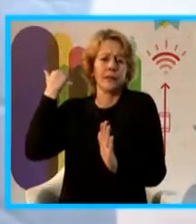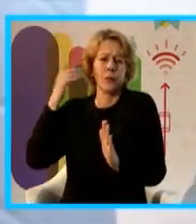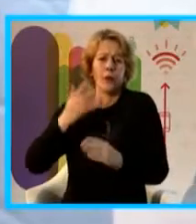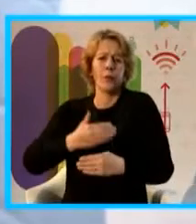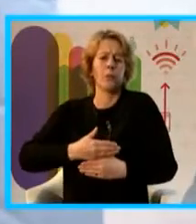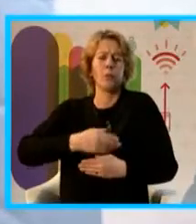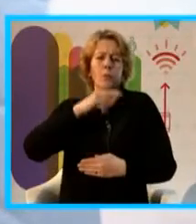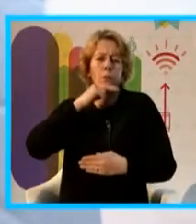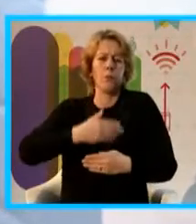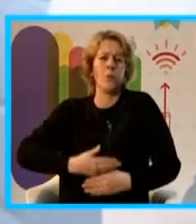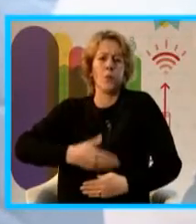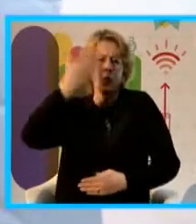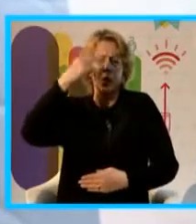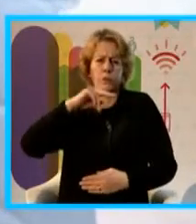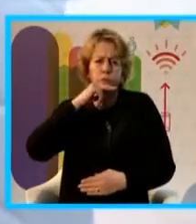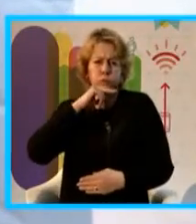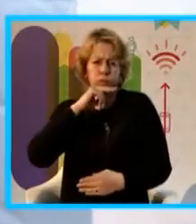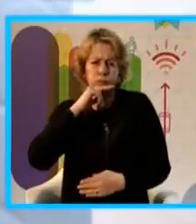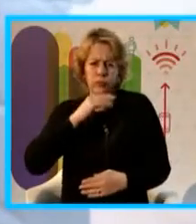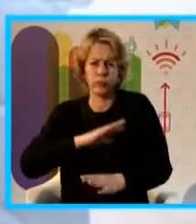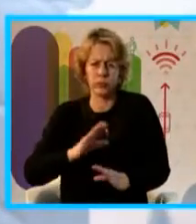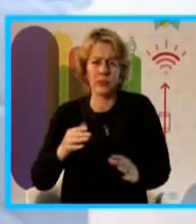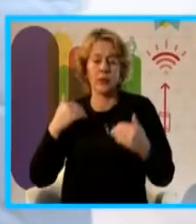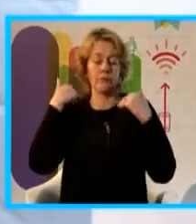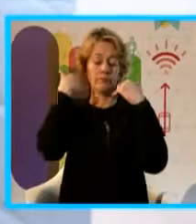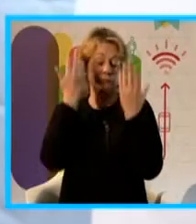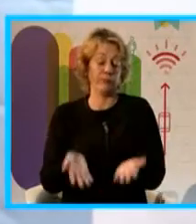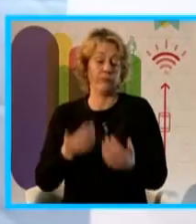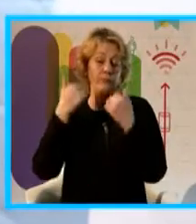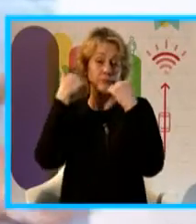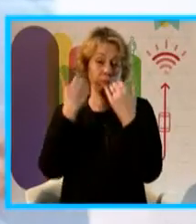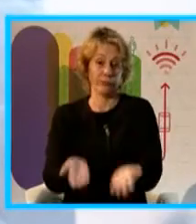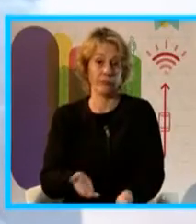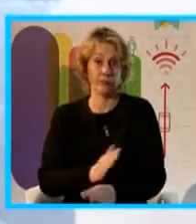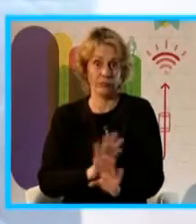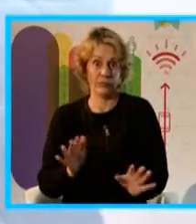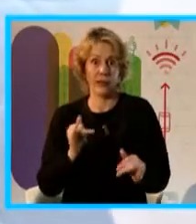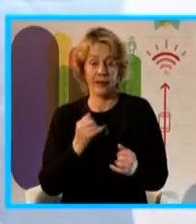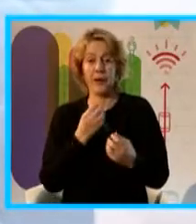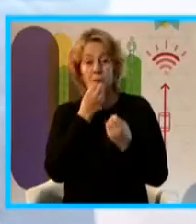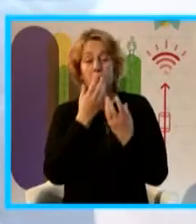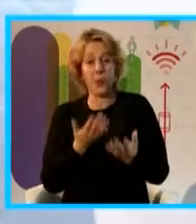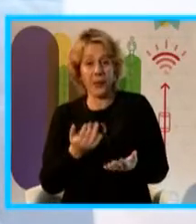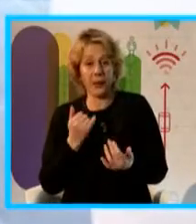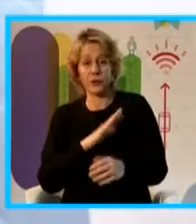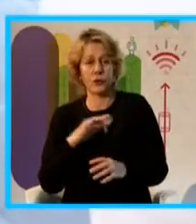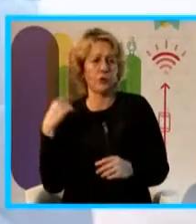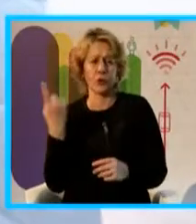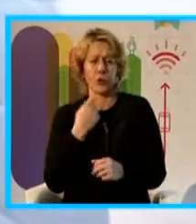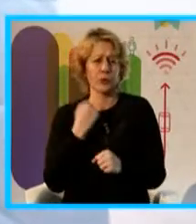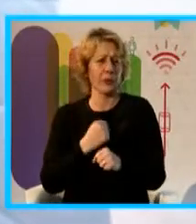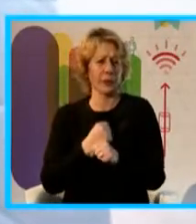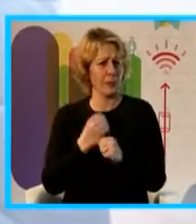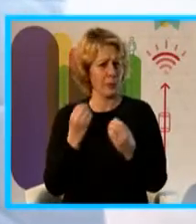romper con mucho éxito y muy amablemente trabajamos todos mucho con esto.